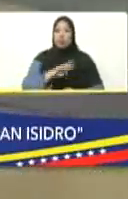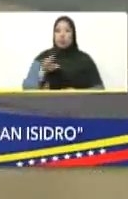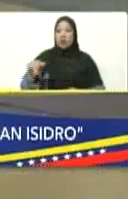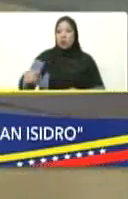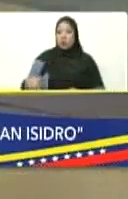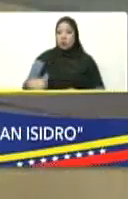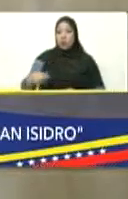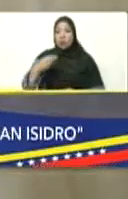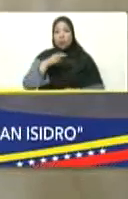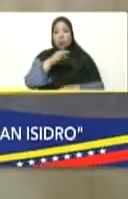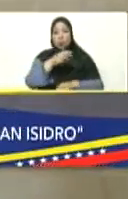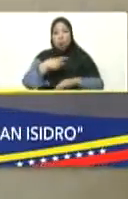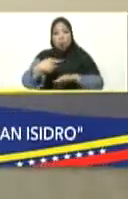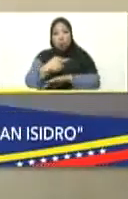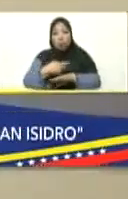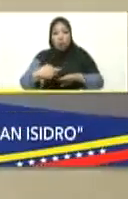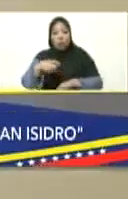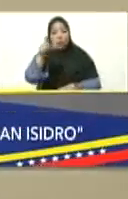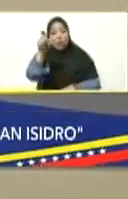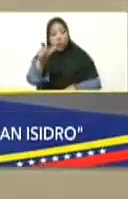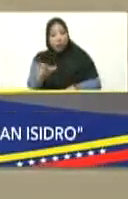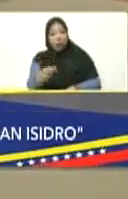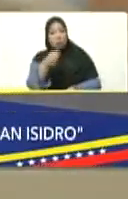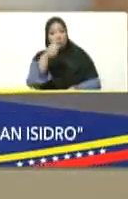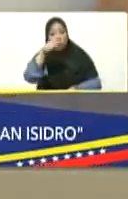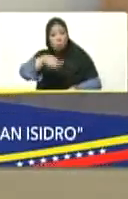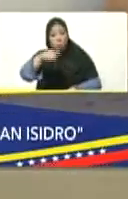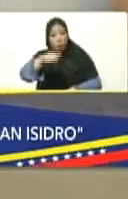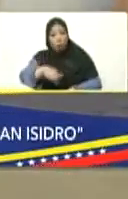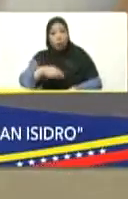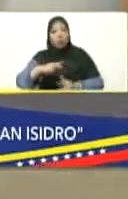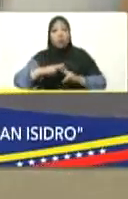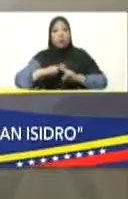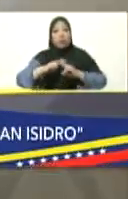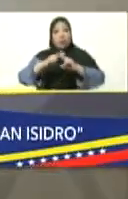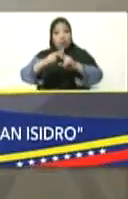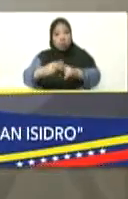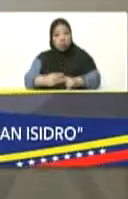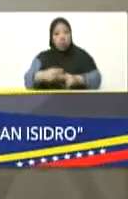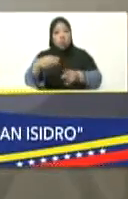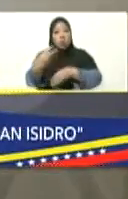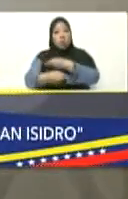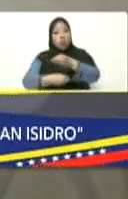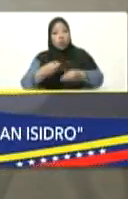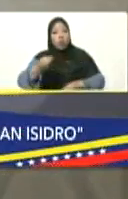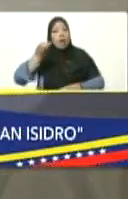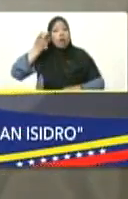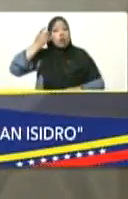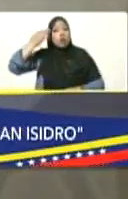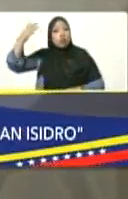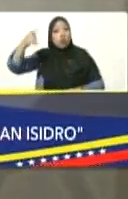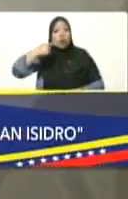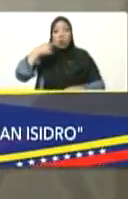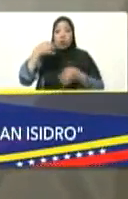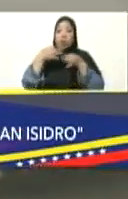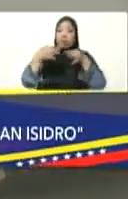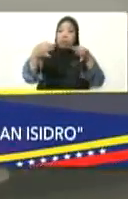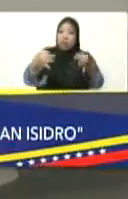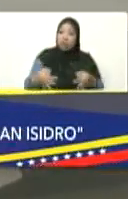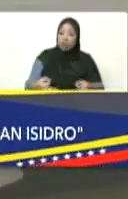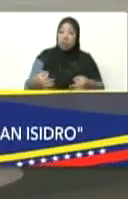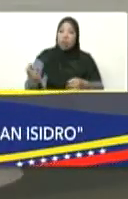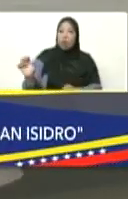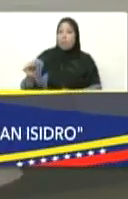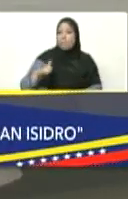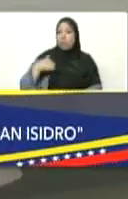Víctor Klaa, a nuestro alcalde Argeni Kumare, porque hoy se nos está haciendo un sueño realidad. Hoy estamos siendo